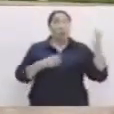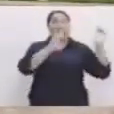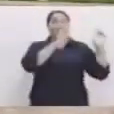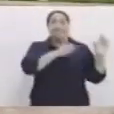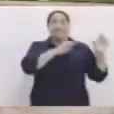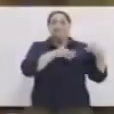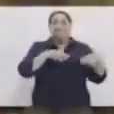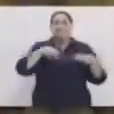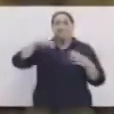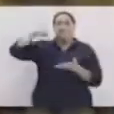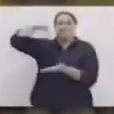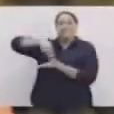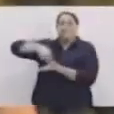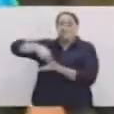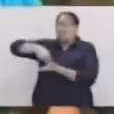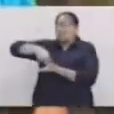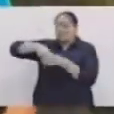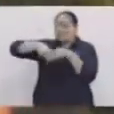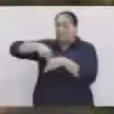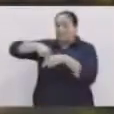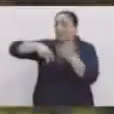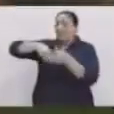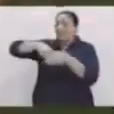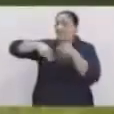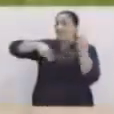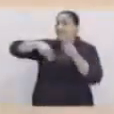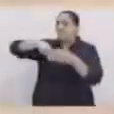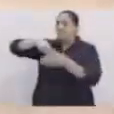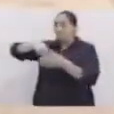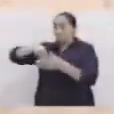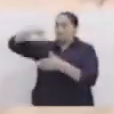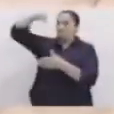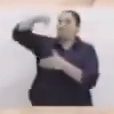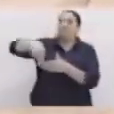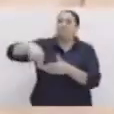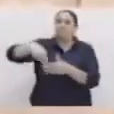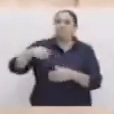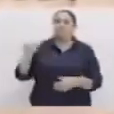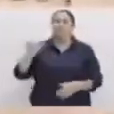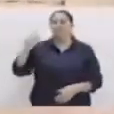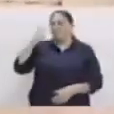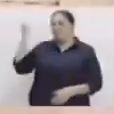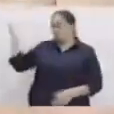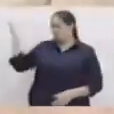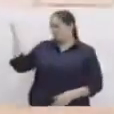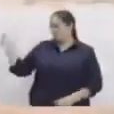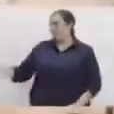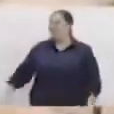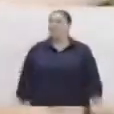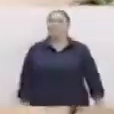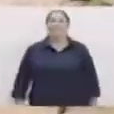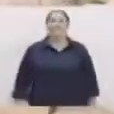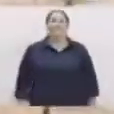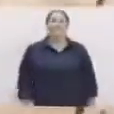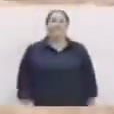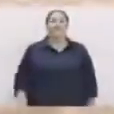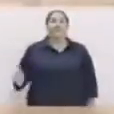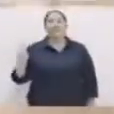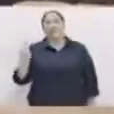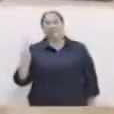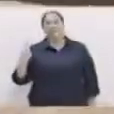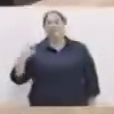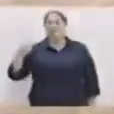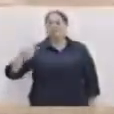saltar, no puede machucar el cuadro. Vamos a un ejemplo. A ver cómo sale. Pie derecho. Dos,